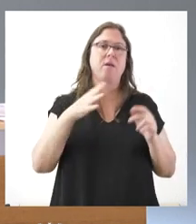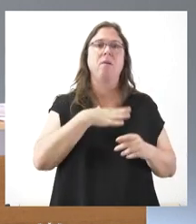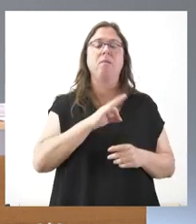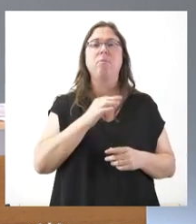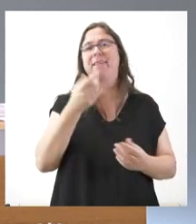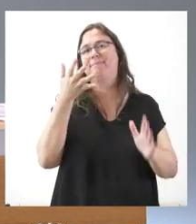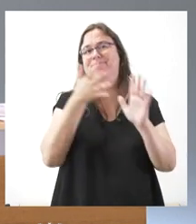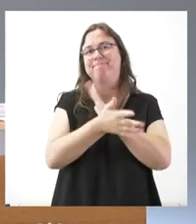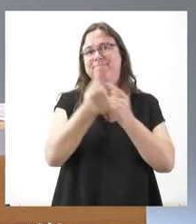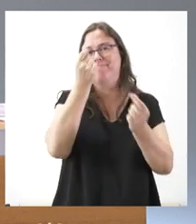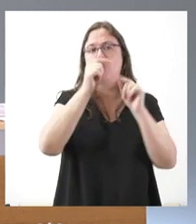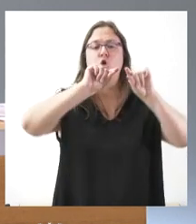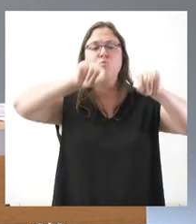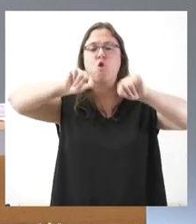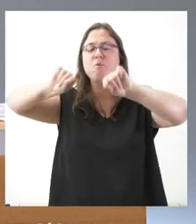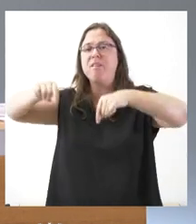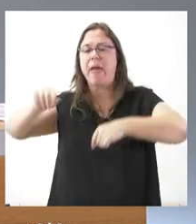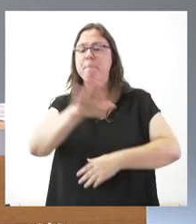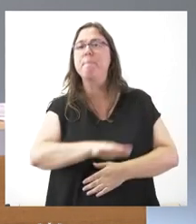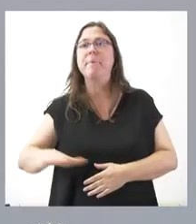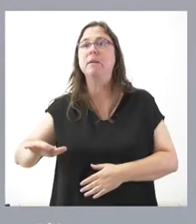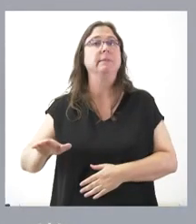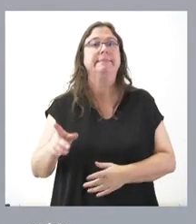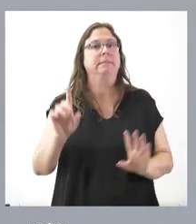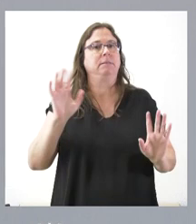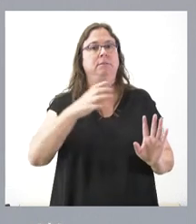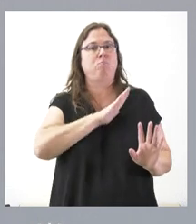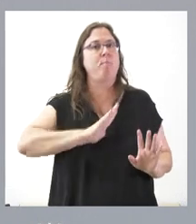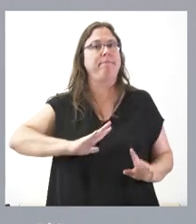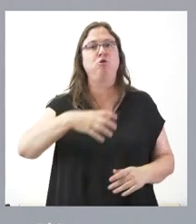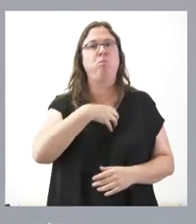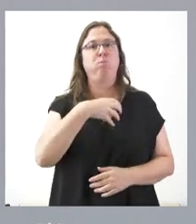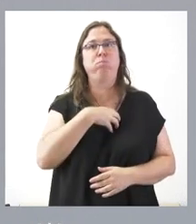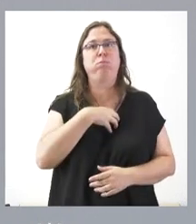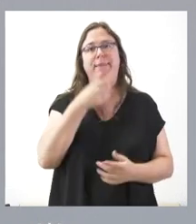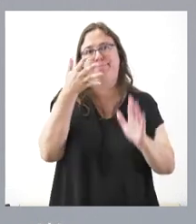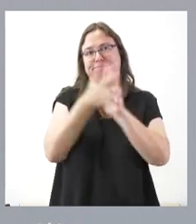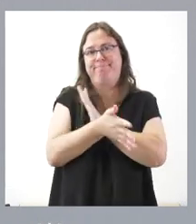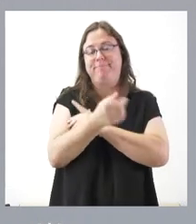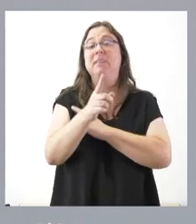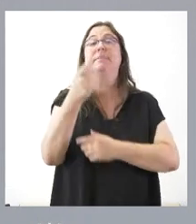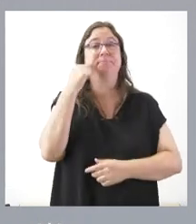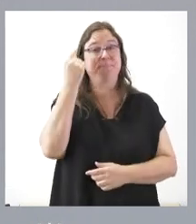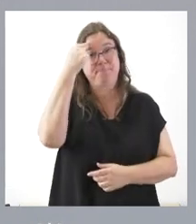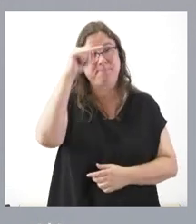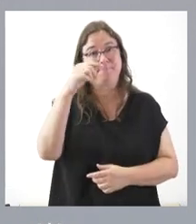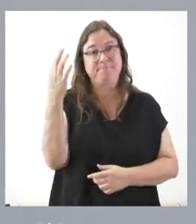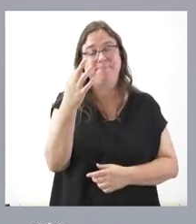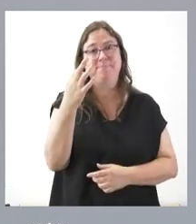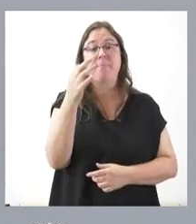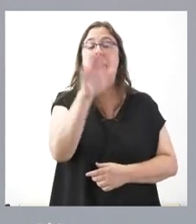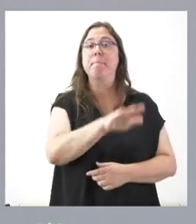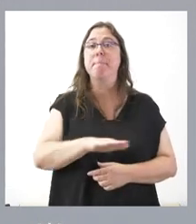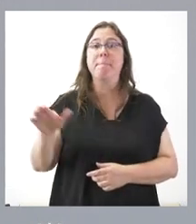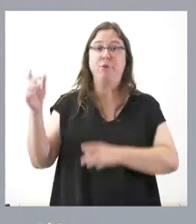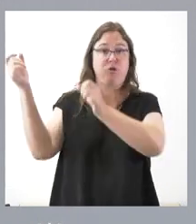detallar por provincias, como sería ese reparto. este momento no podemos detallarla. Hay que tener en cuenta que los menores